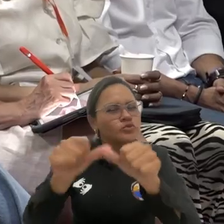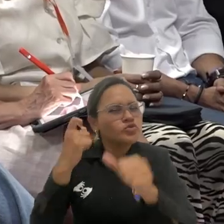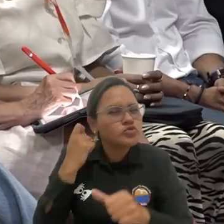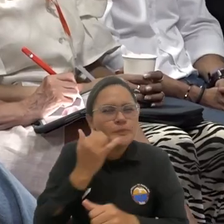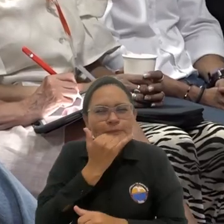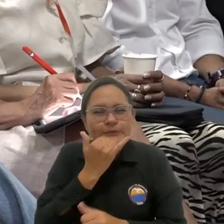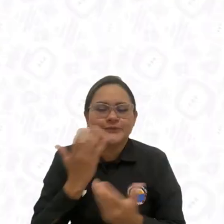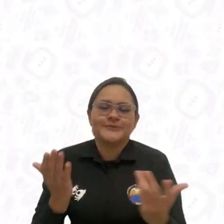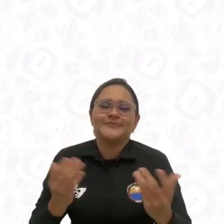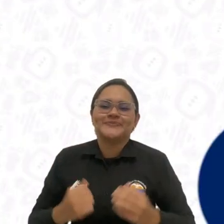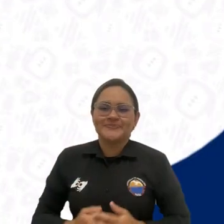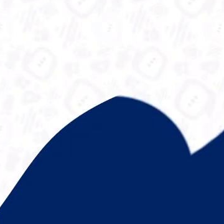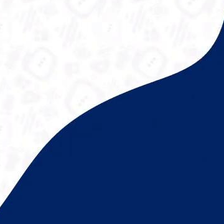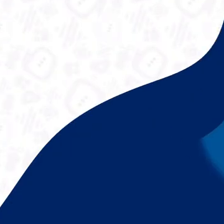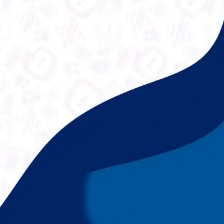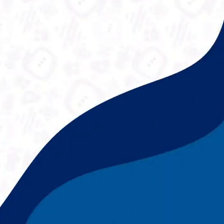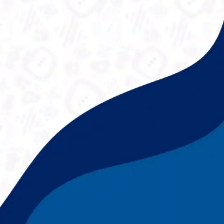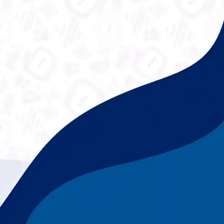pasado reciente.